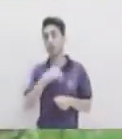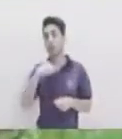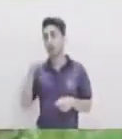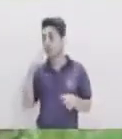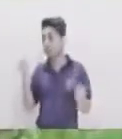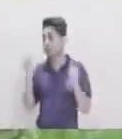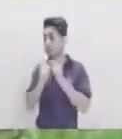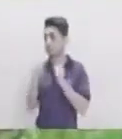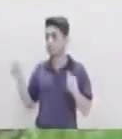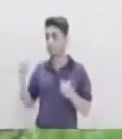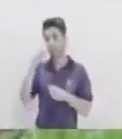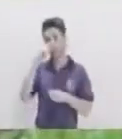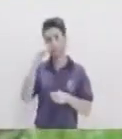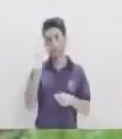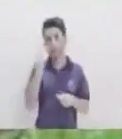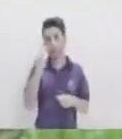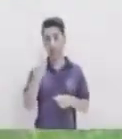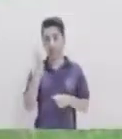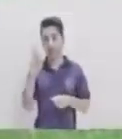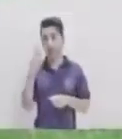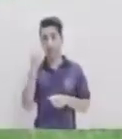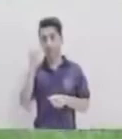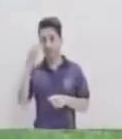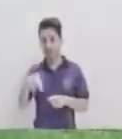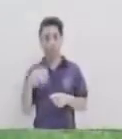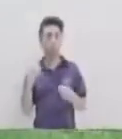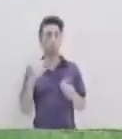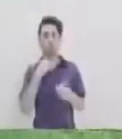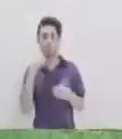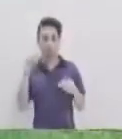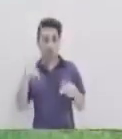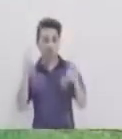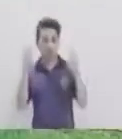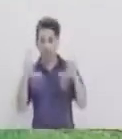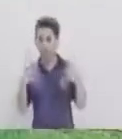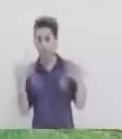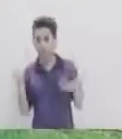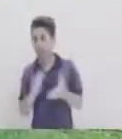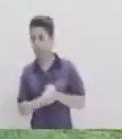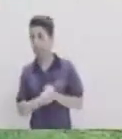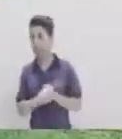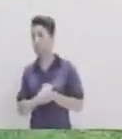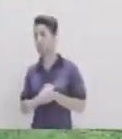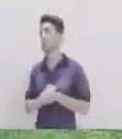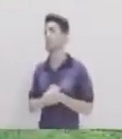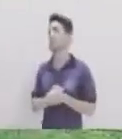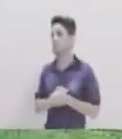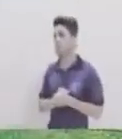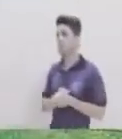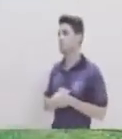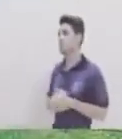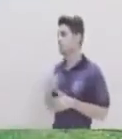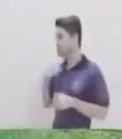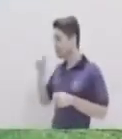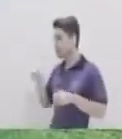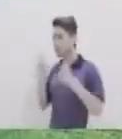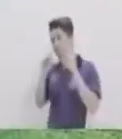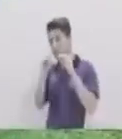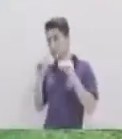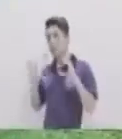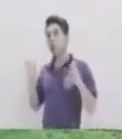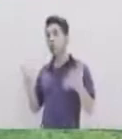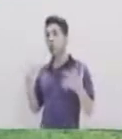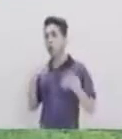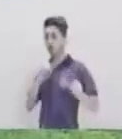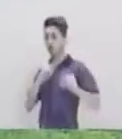por eso Que hoy nos acompaña Tarin de Resinos Tarin Un placer tenerla por acá Sobre que vamos a platicar Hola André Hoy vamos a hablar De como